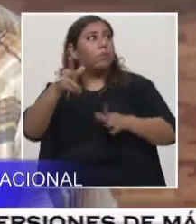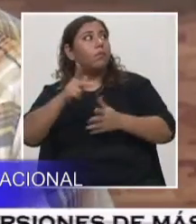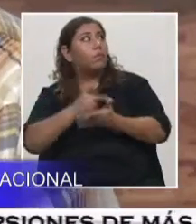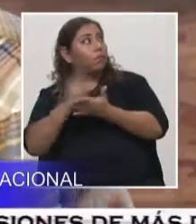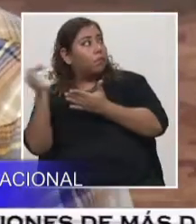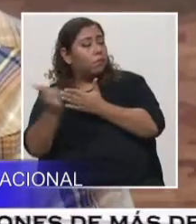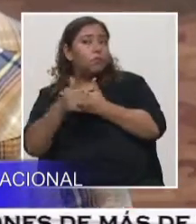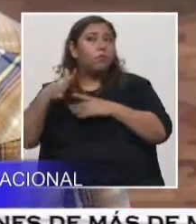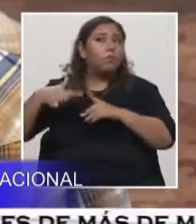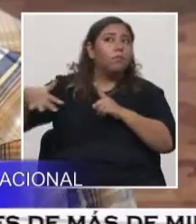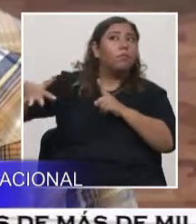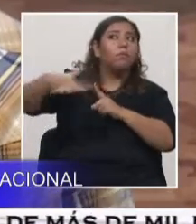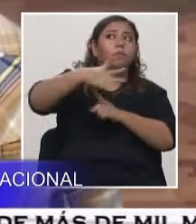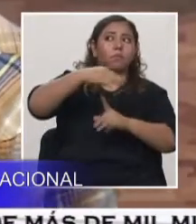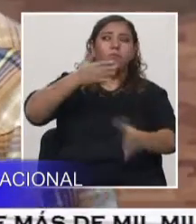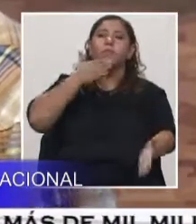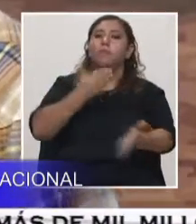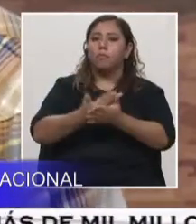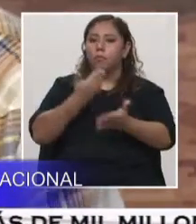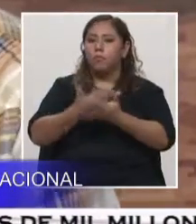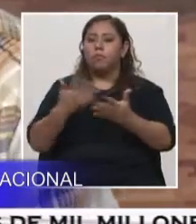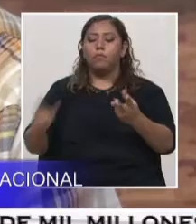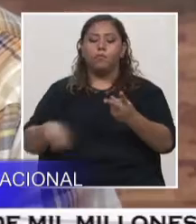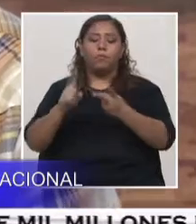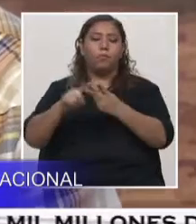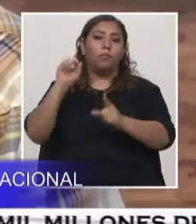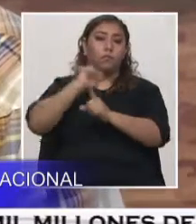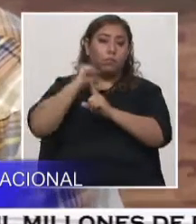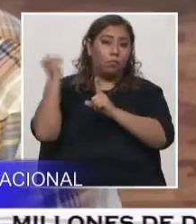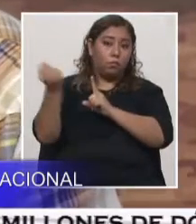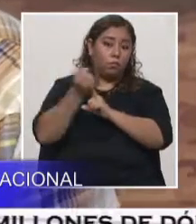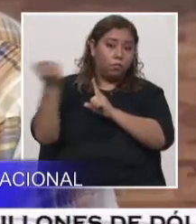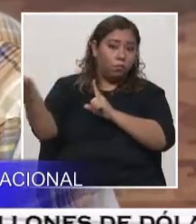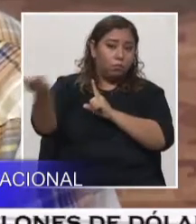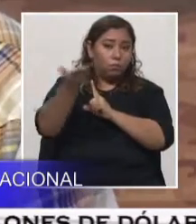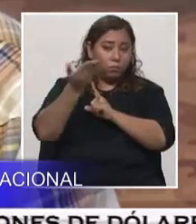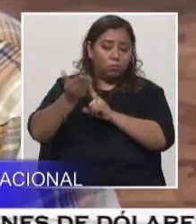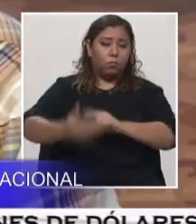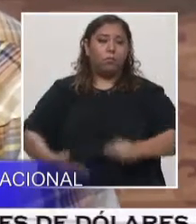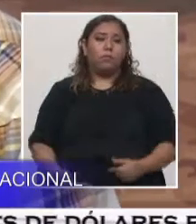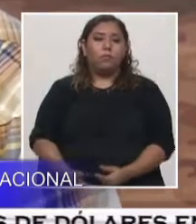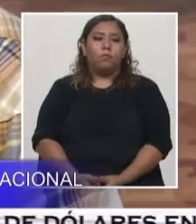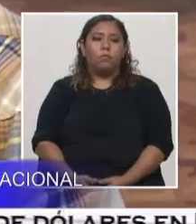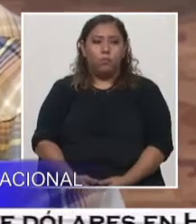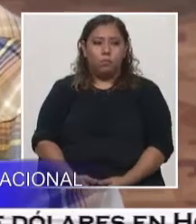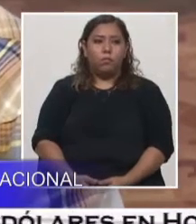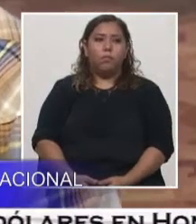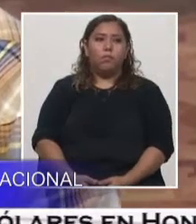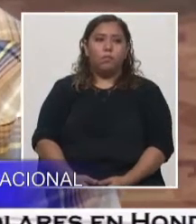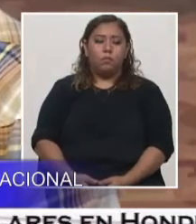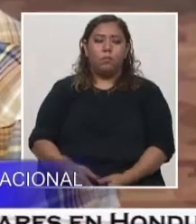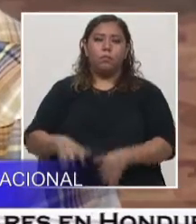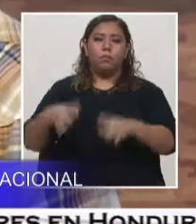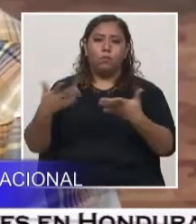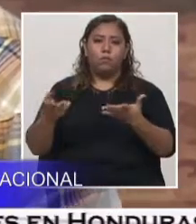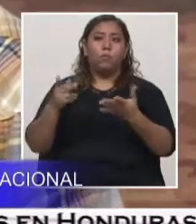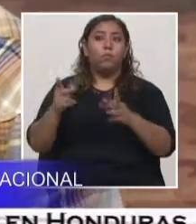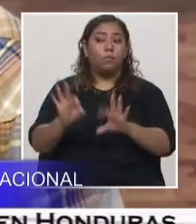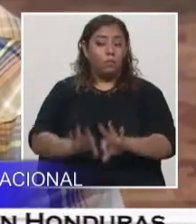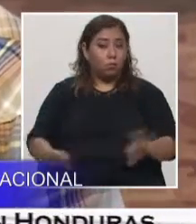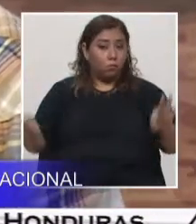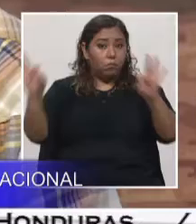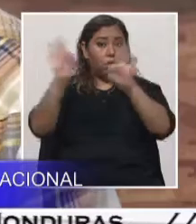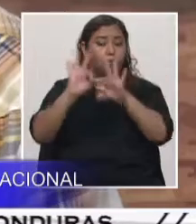y que es socialmente factible ese proyecto. Por tanto, la licencia ambiental es clave. Es clave para que un proyecto pueda desarrollarse